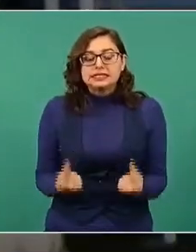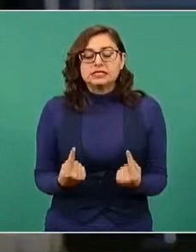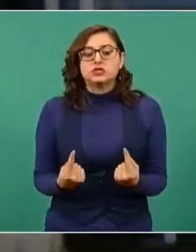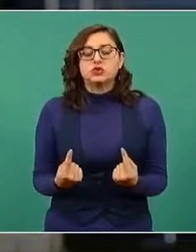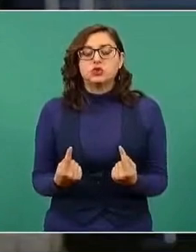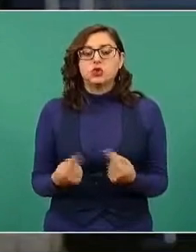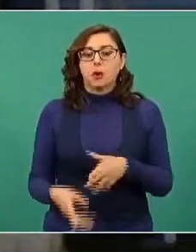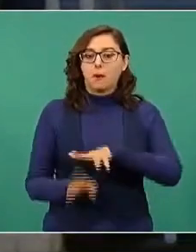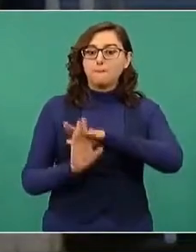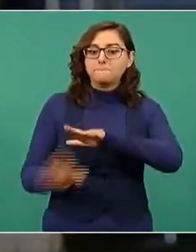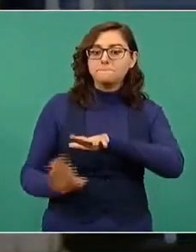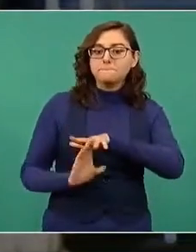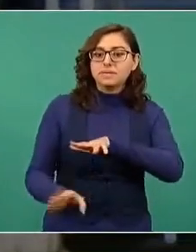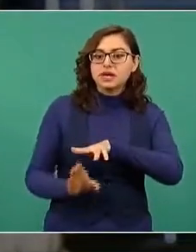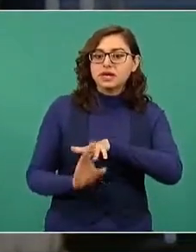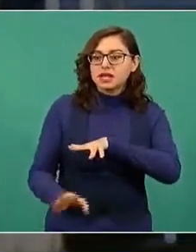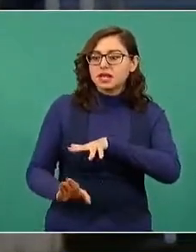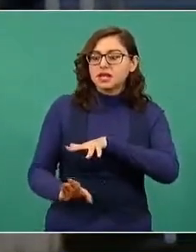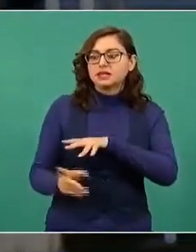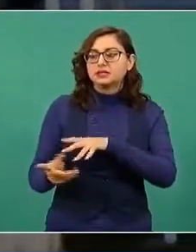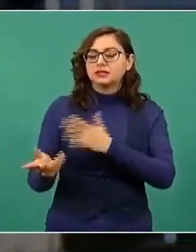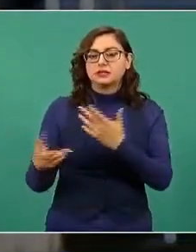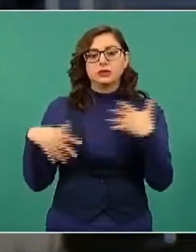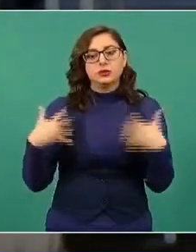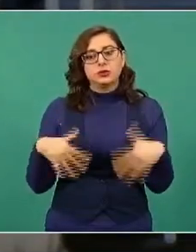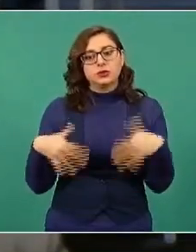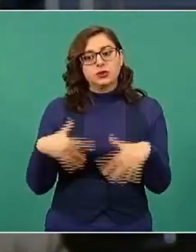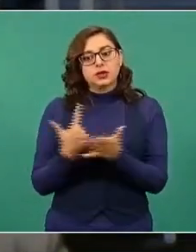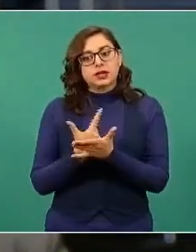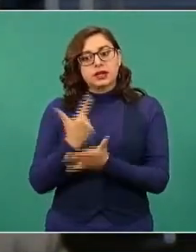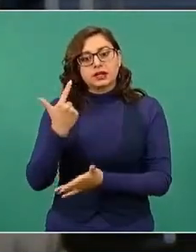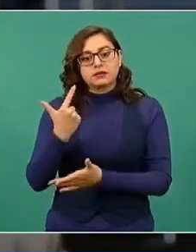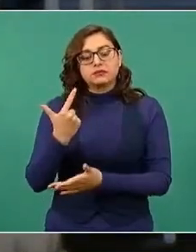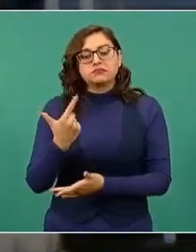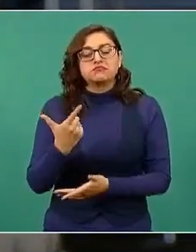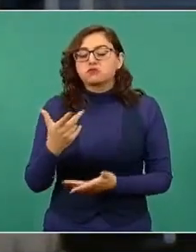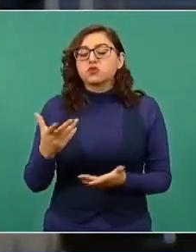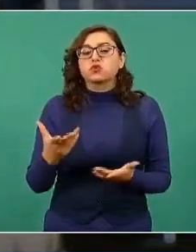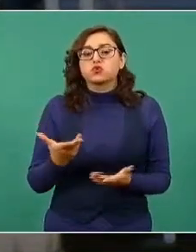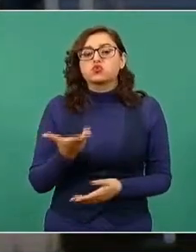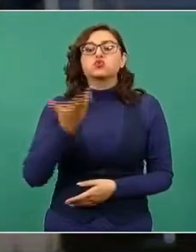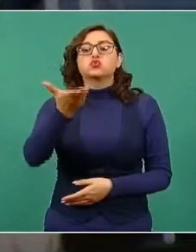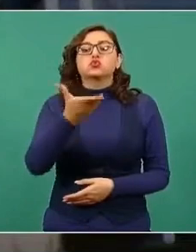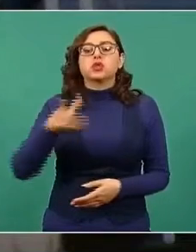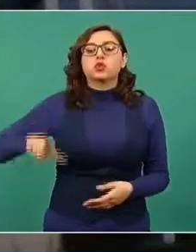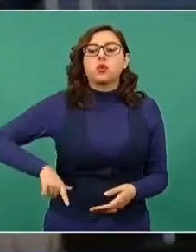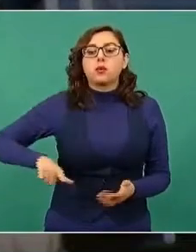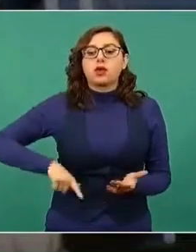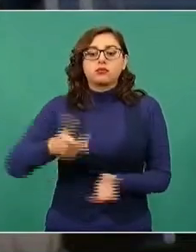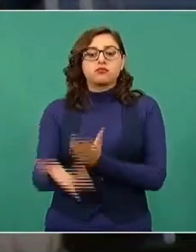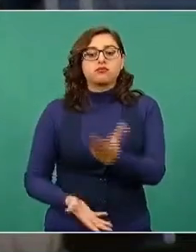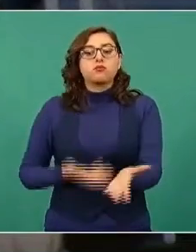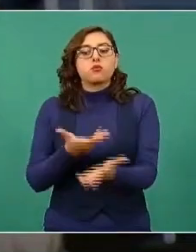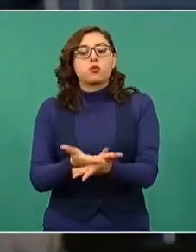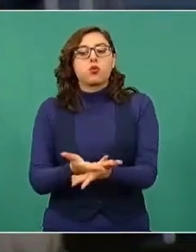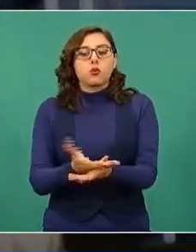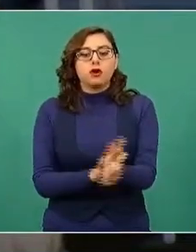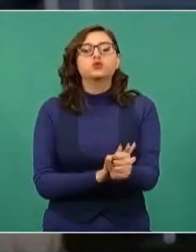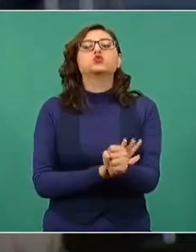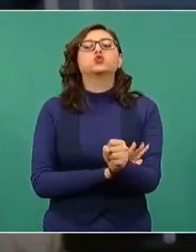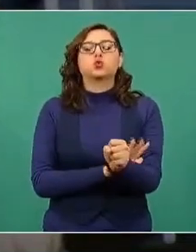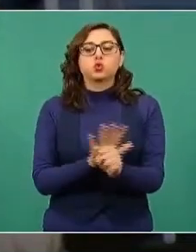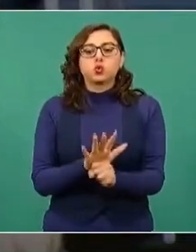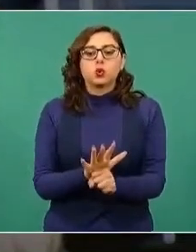¿Qué iniciativa podría ofrecer el gobierno, su gobierno, el gobierno federal, para